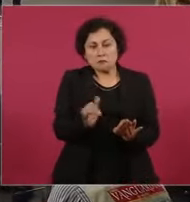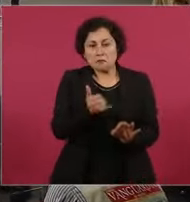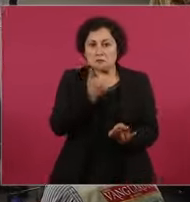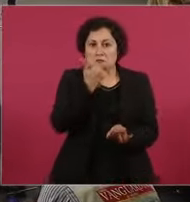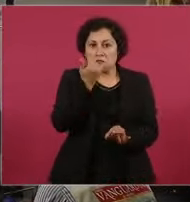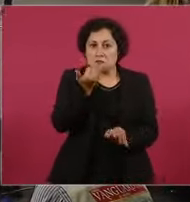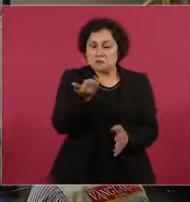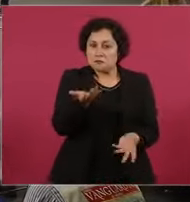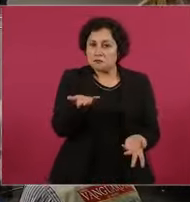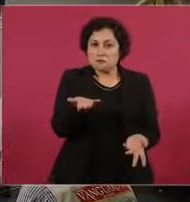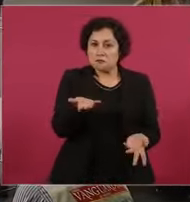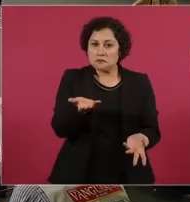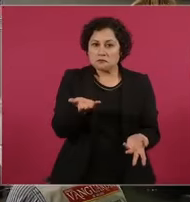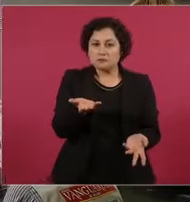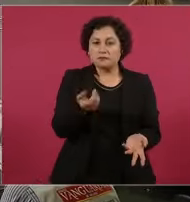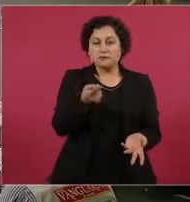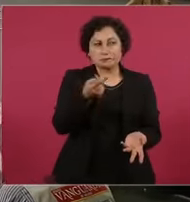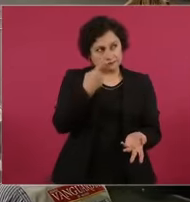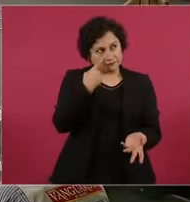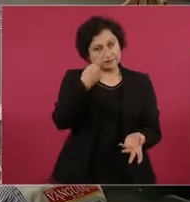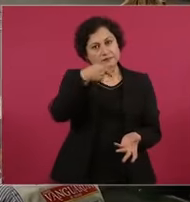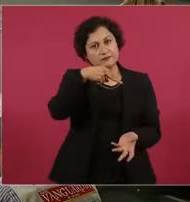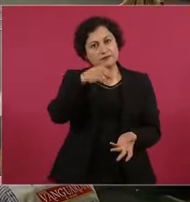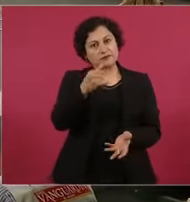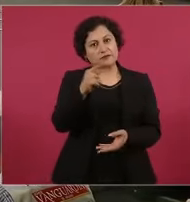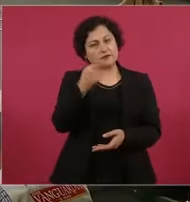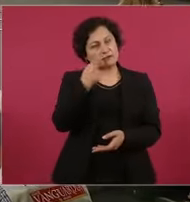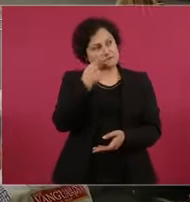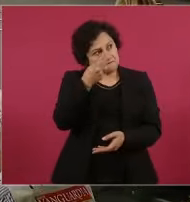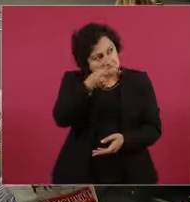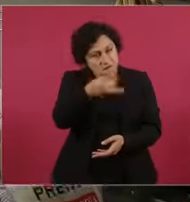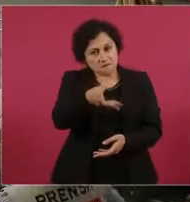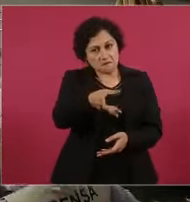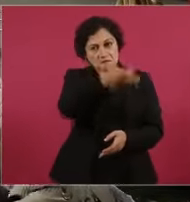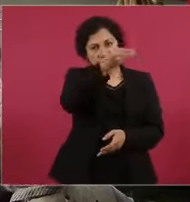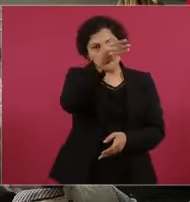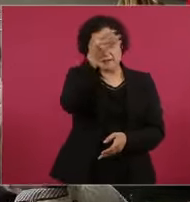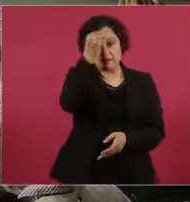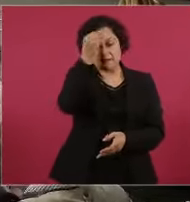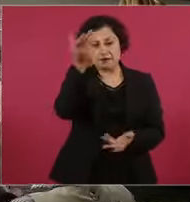ojalá y aprenan los del New York Times, tengan para que aprendan. Bueno, vamos a ver. Bien.